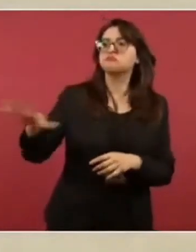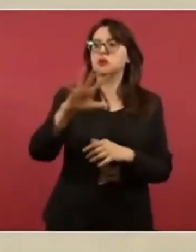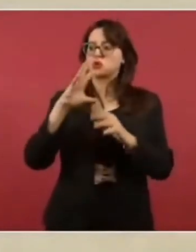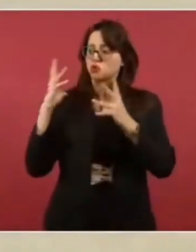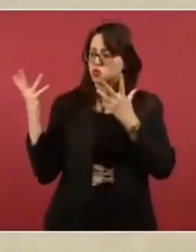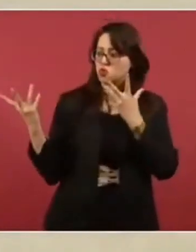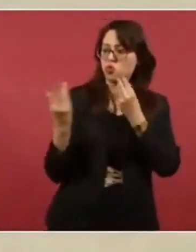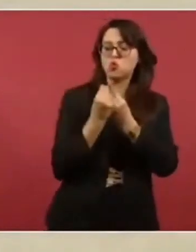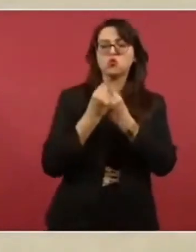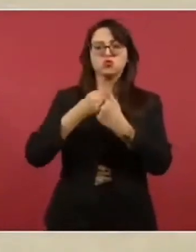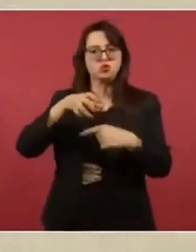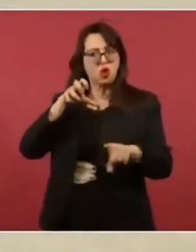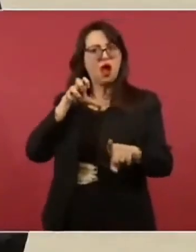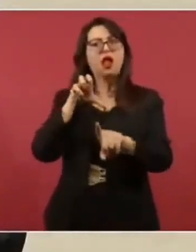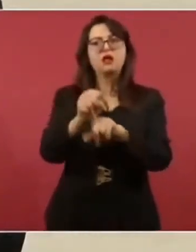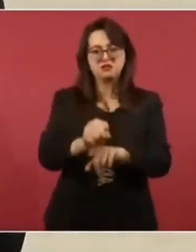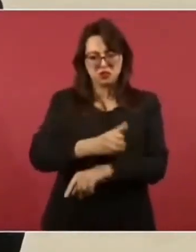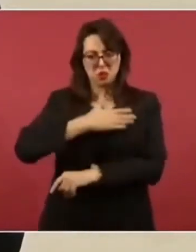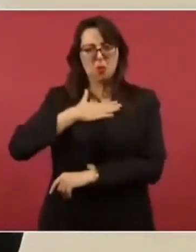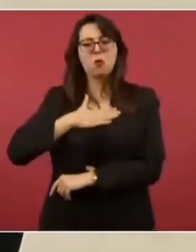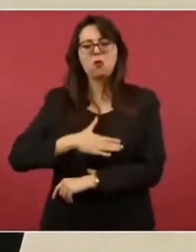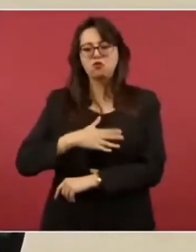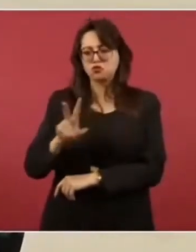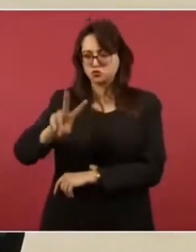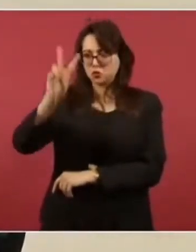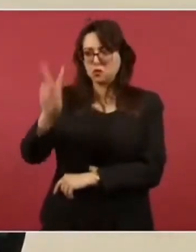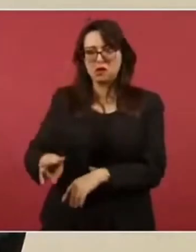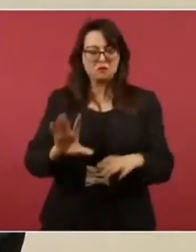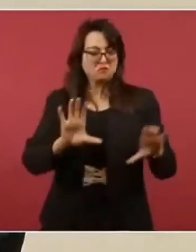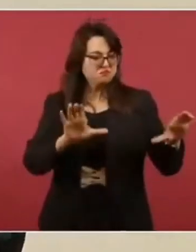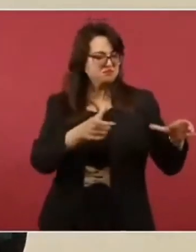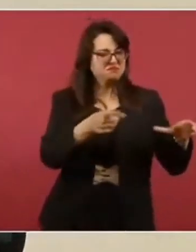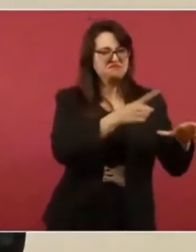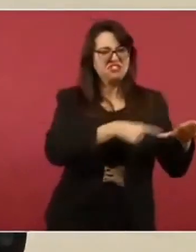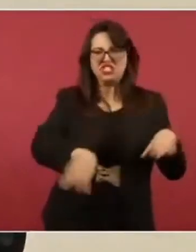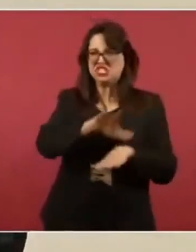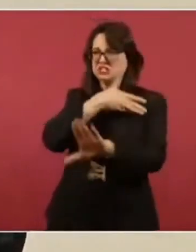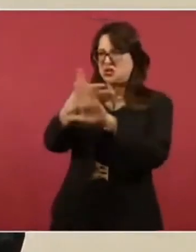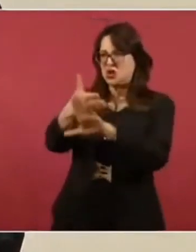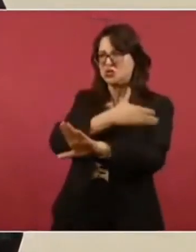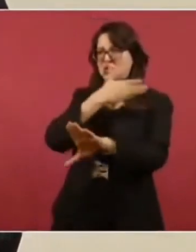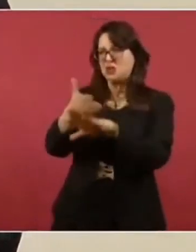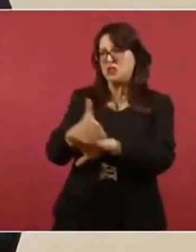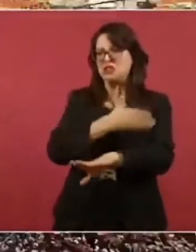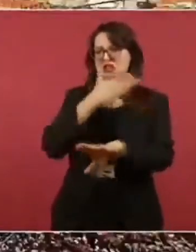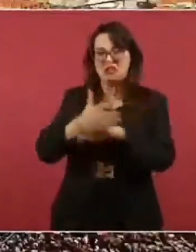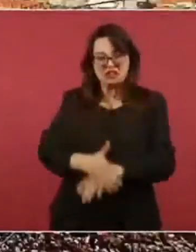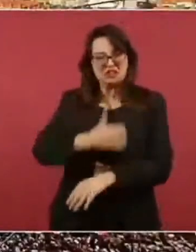reaccionarios que se oponen a perder privilegios.